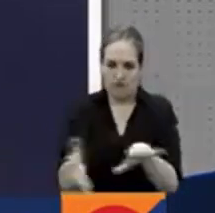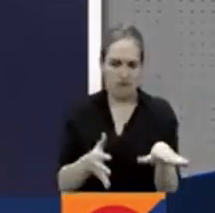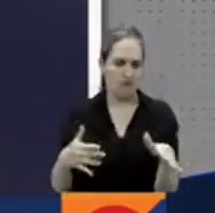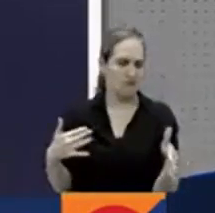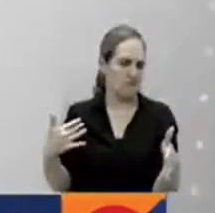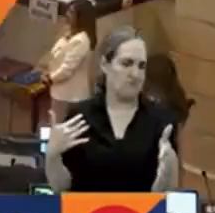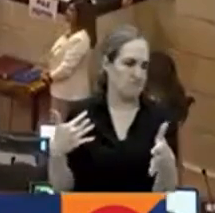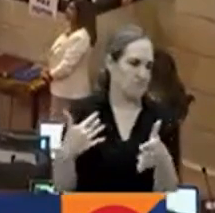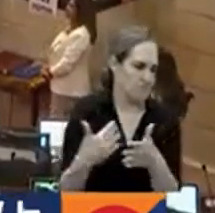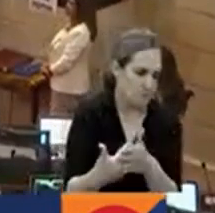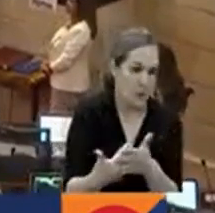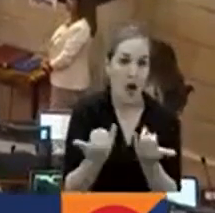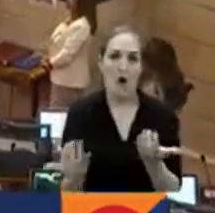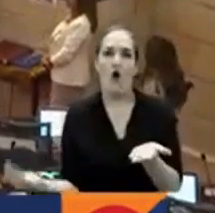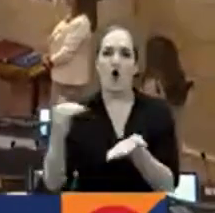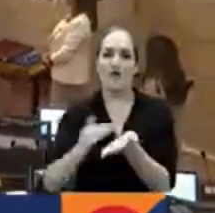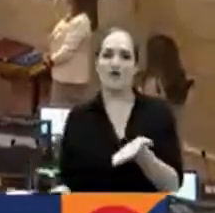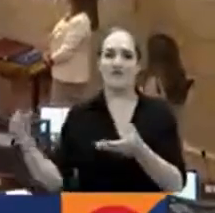institución.